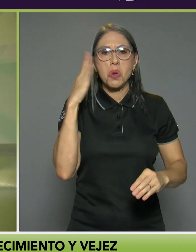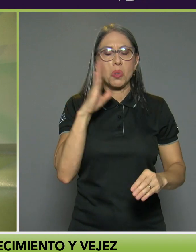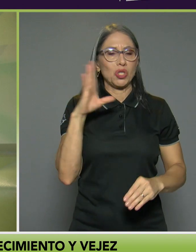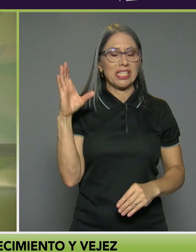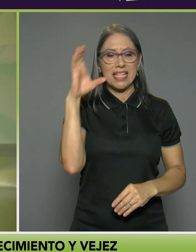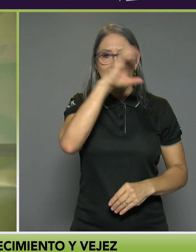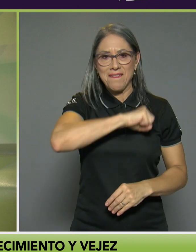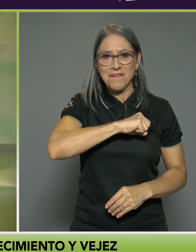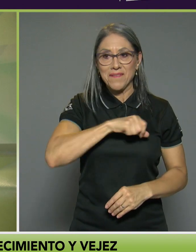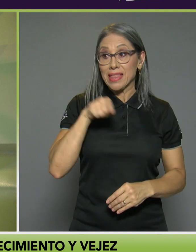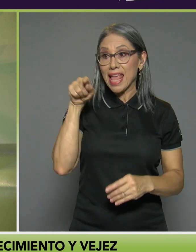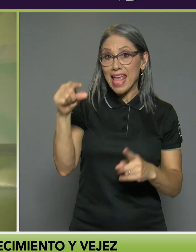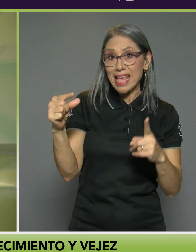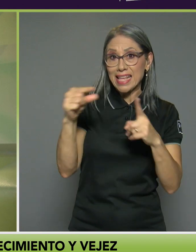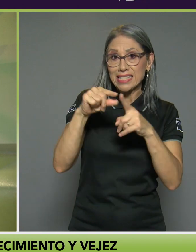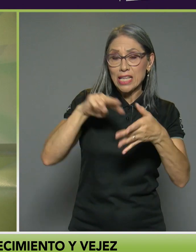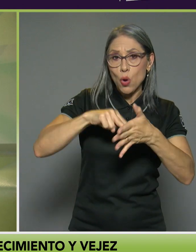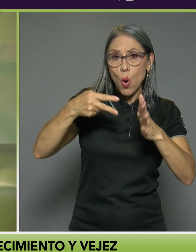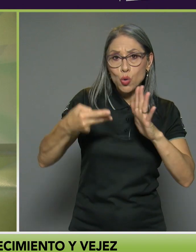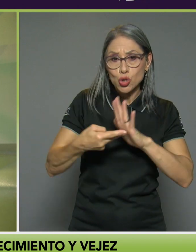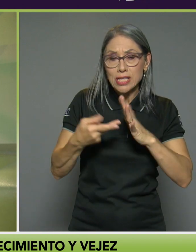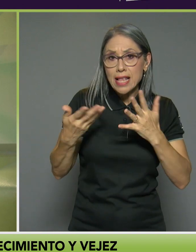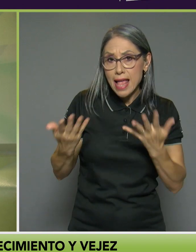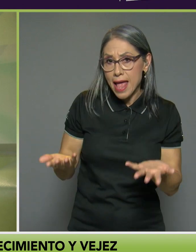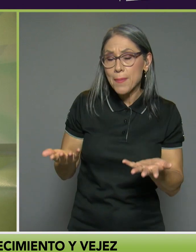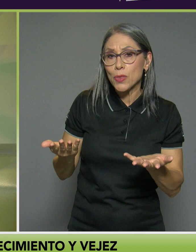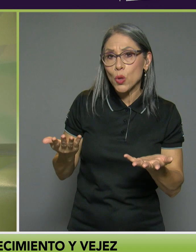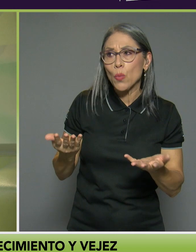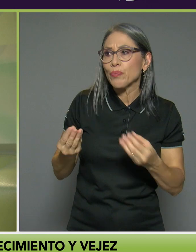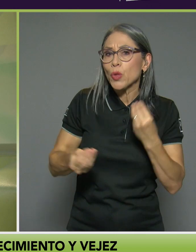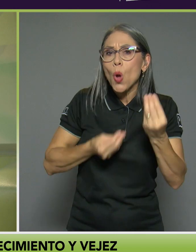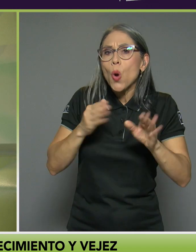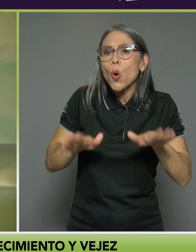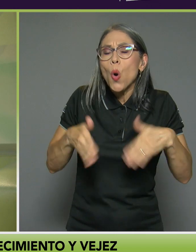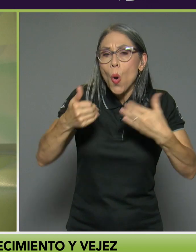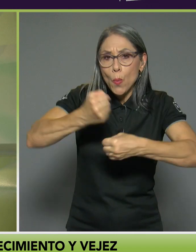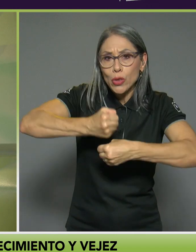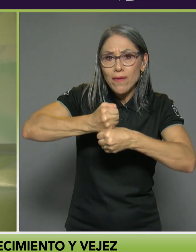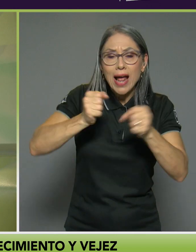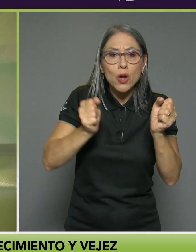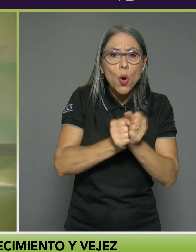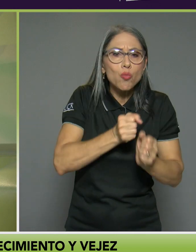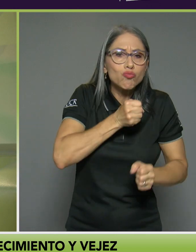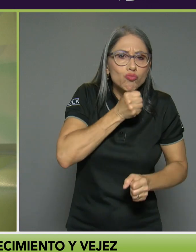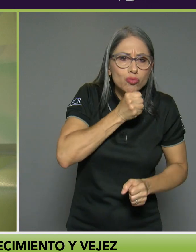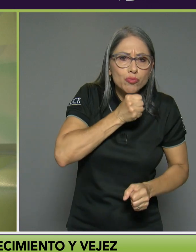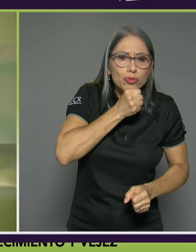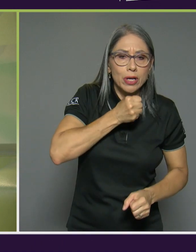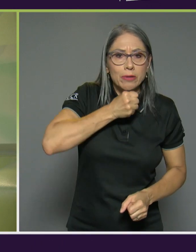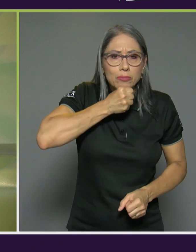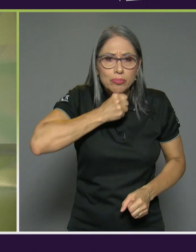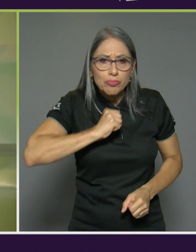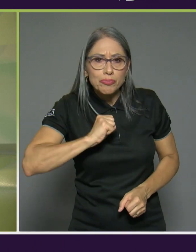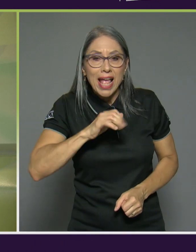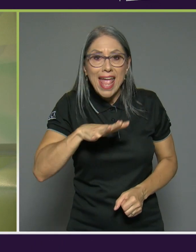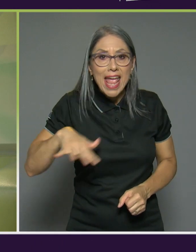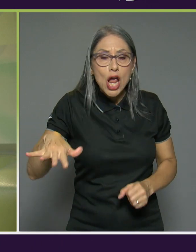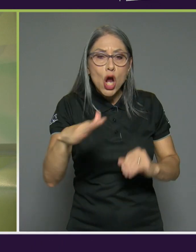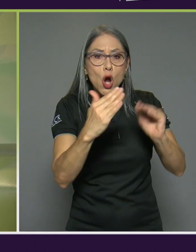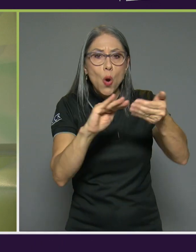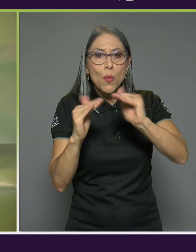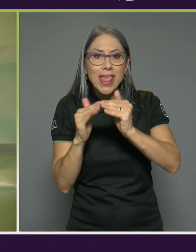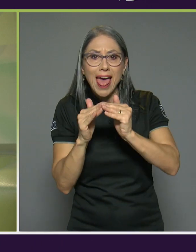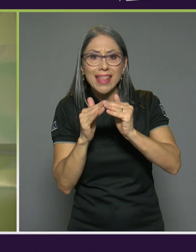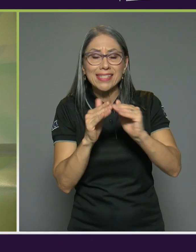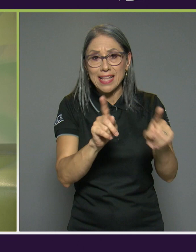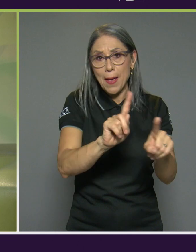concepto que usted bien decía verdad de cómo trabajar el envejecimiento y la vejez en las comunidades tiene varios ejes